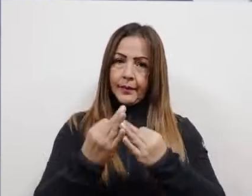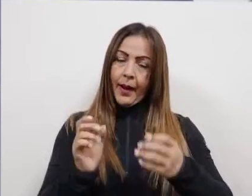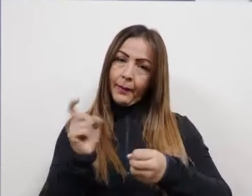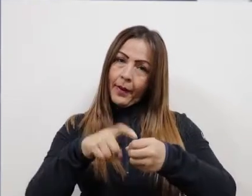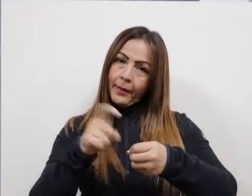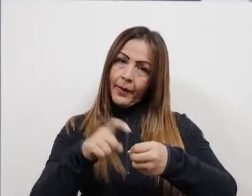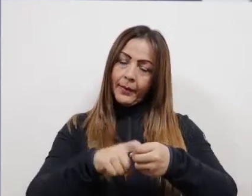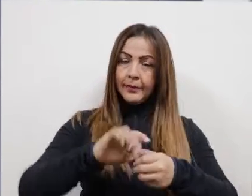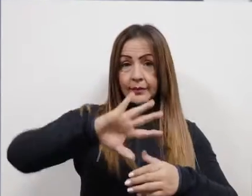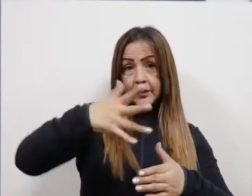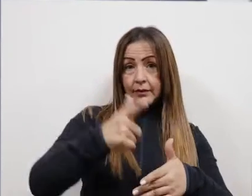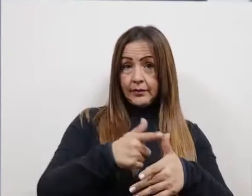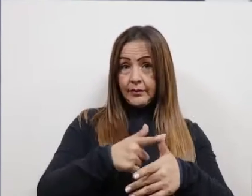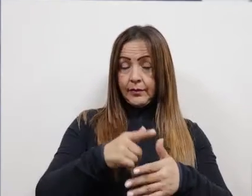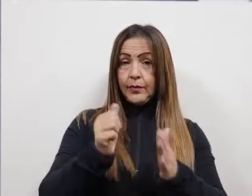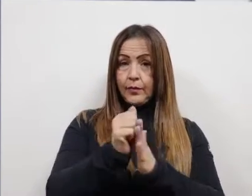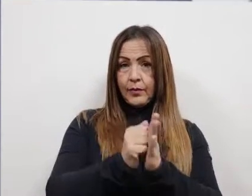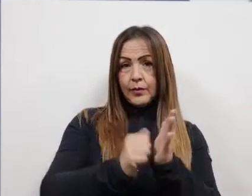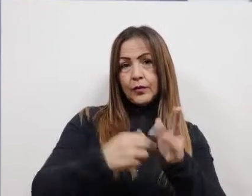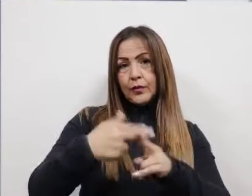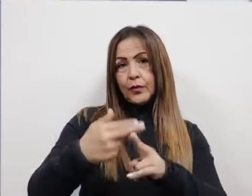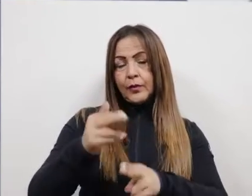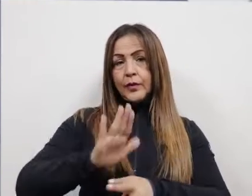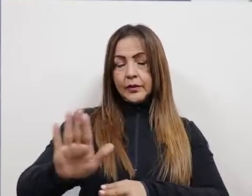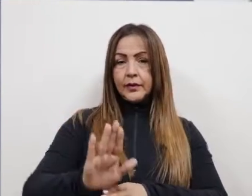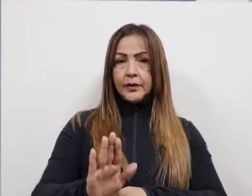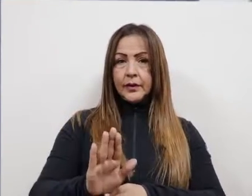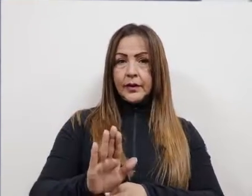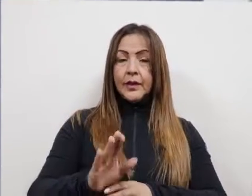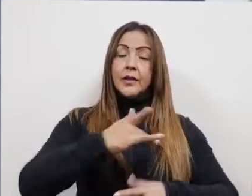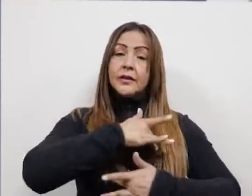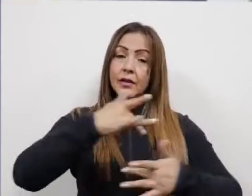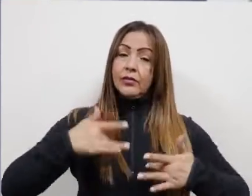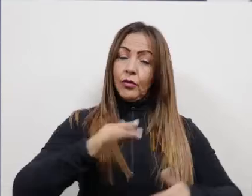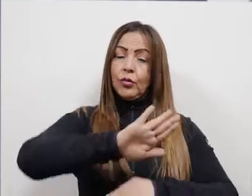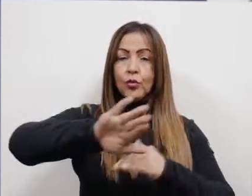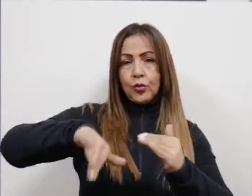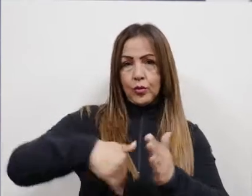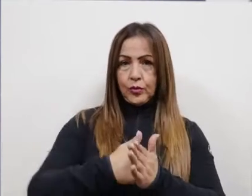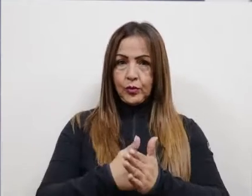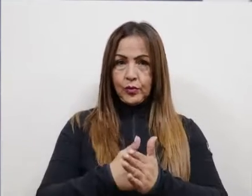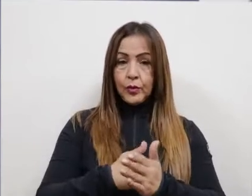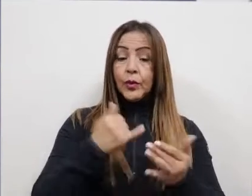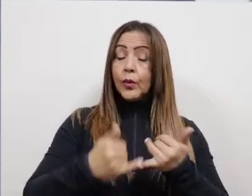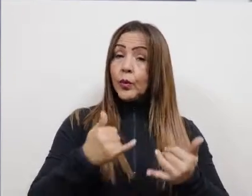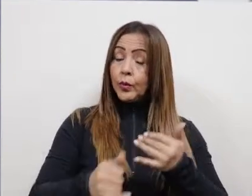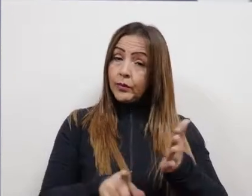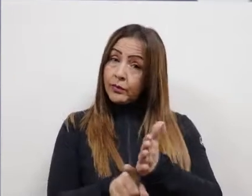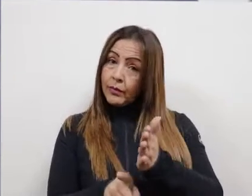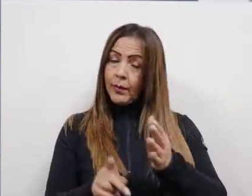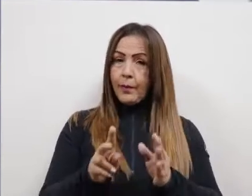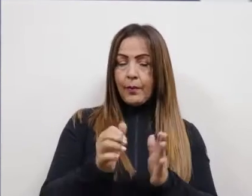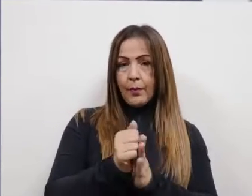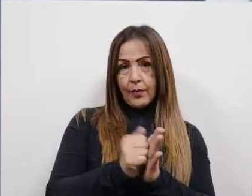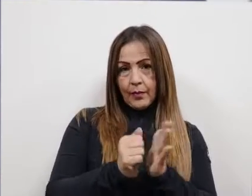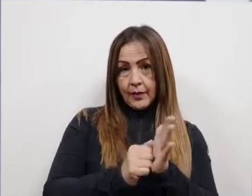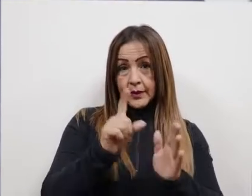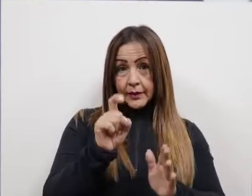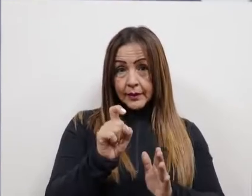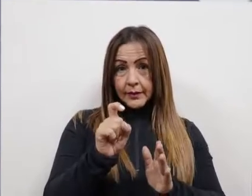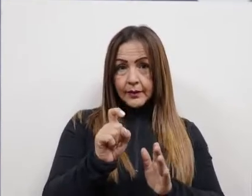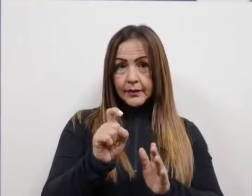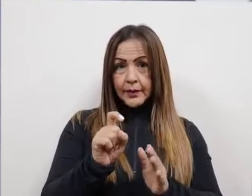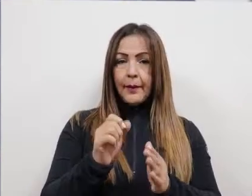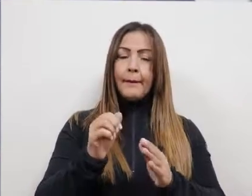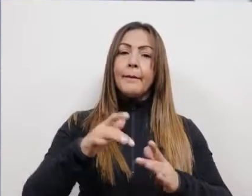Familias Afiliadas, el quinto programa se denomina Salud en la Agenda de Todos y finalmente nuestro último programa, el número seis,